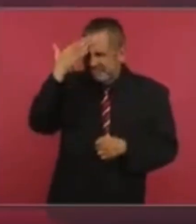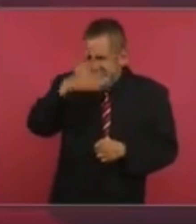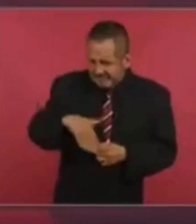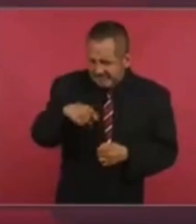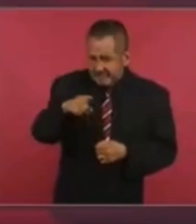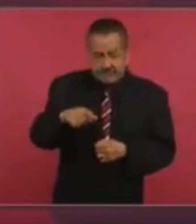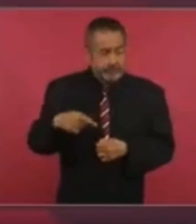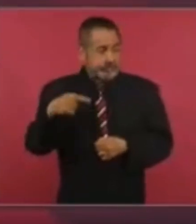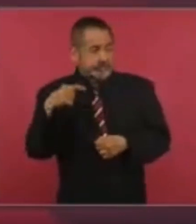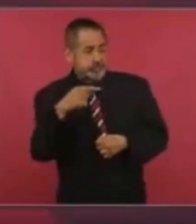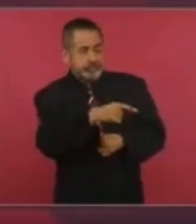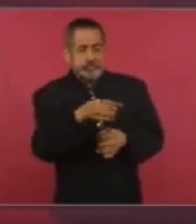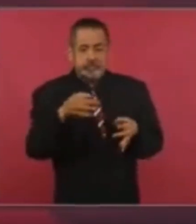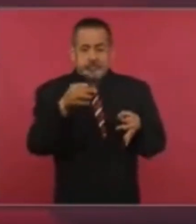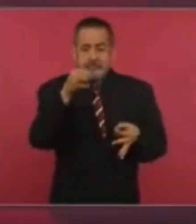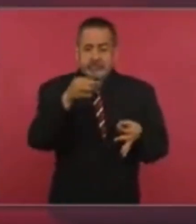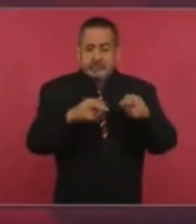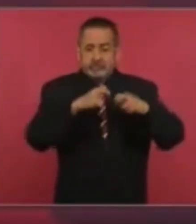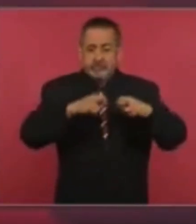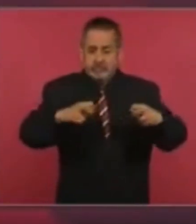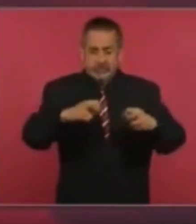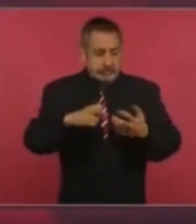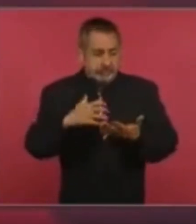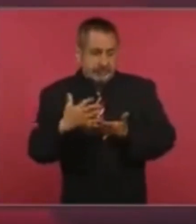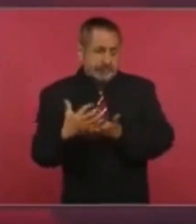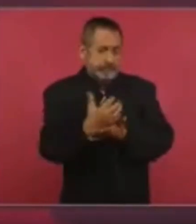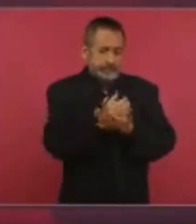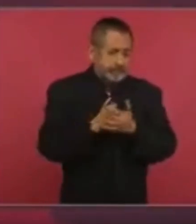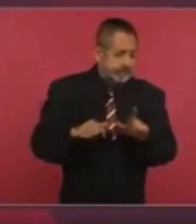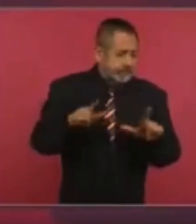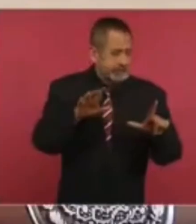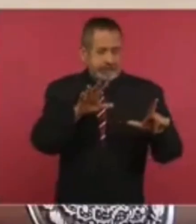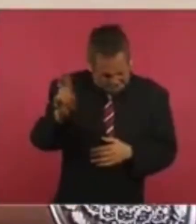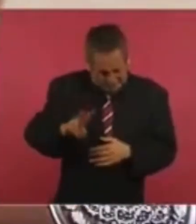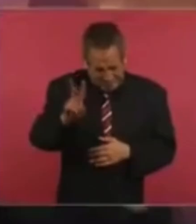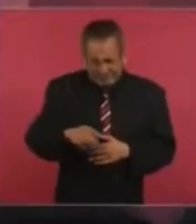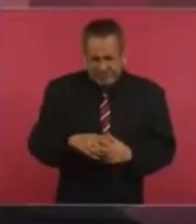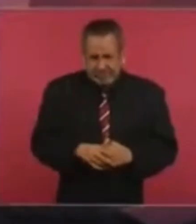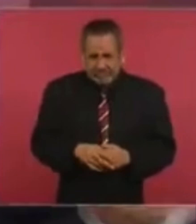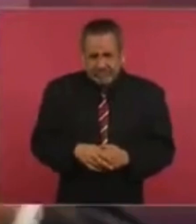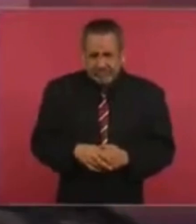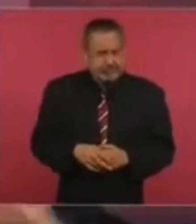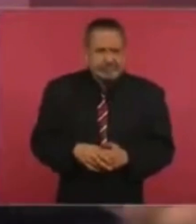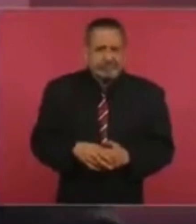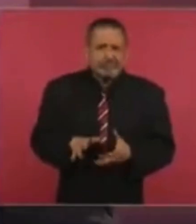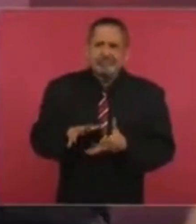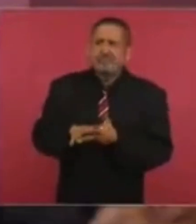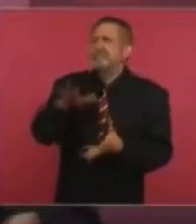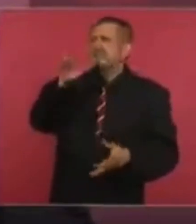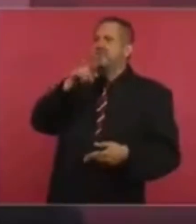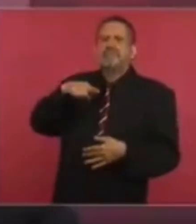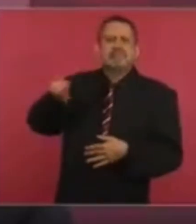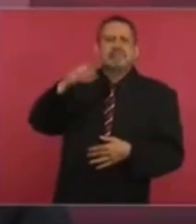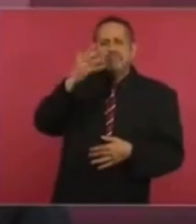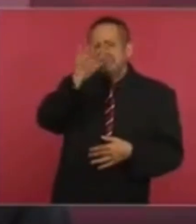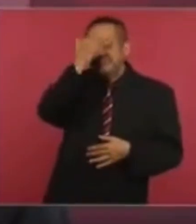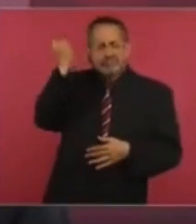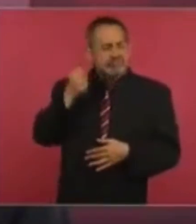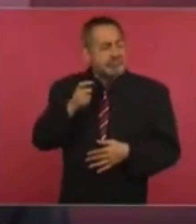que un ministro en México ganaba 700 mil pesos mensuales? La mayoría no lo sabía,